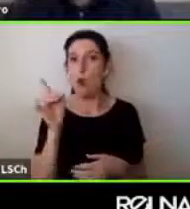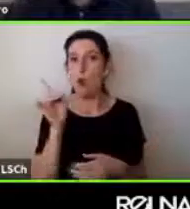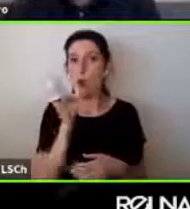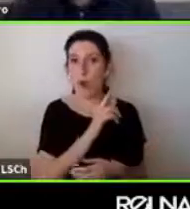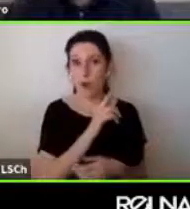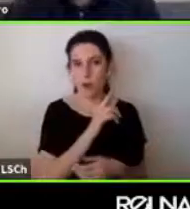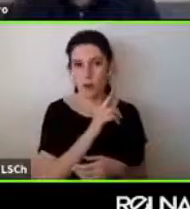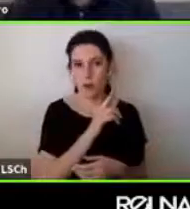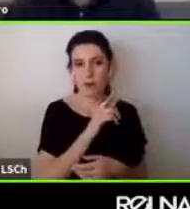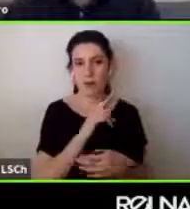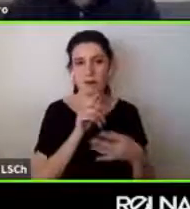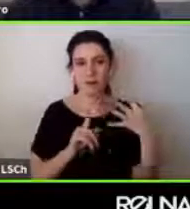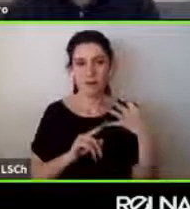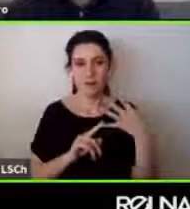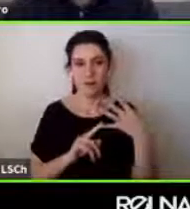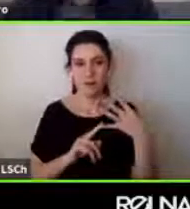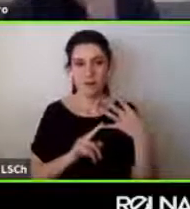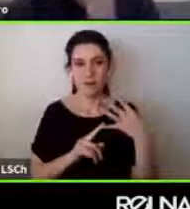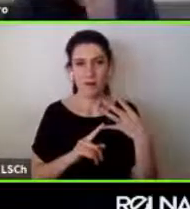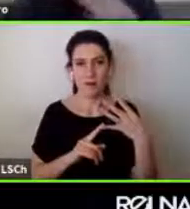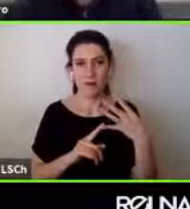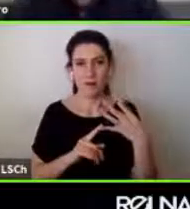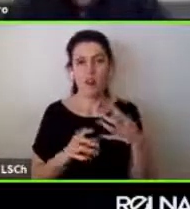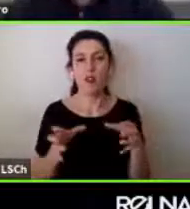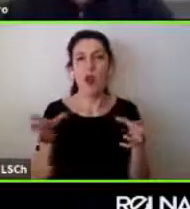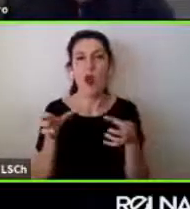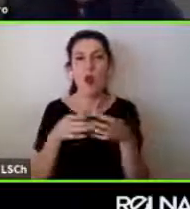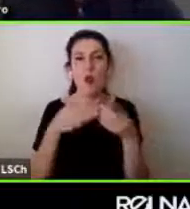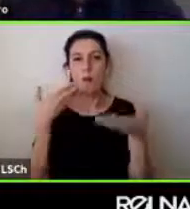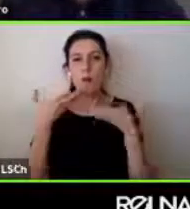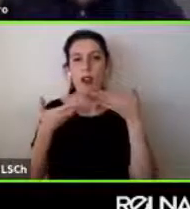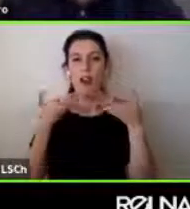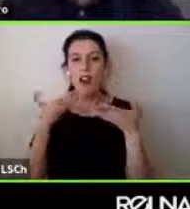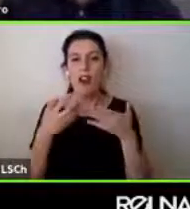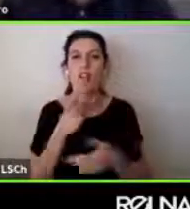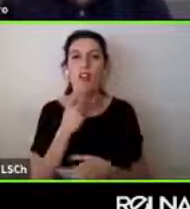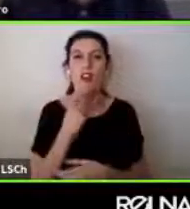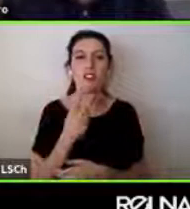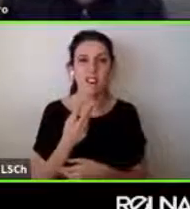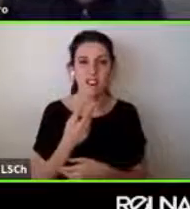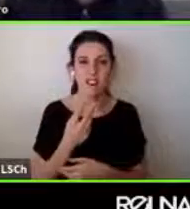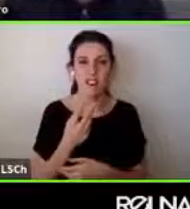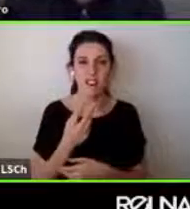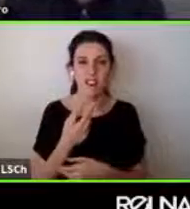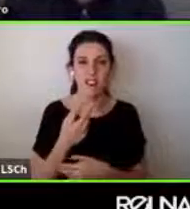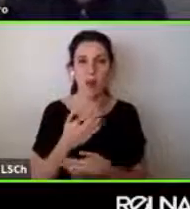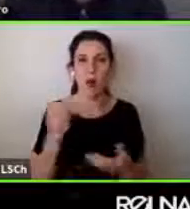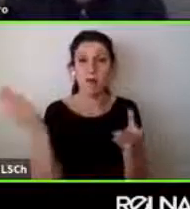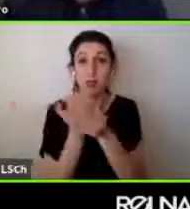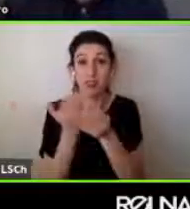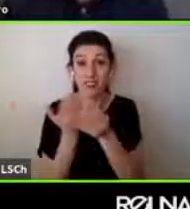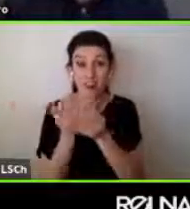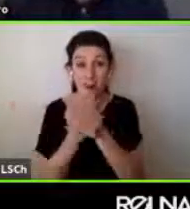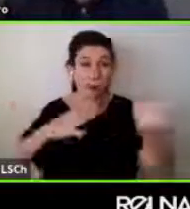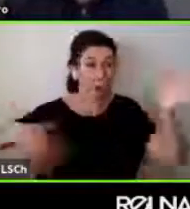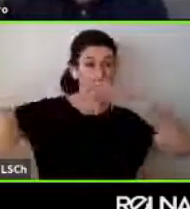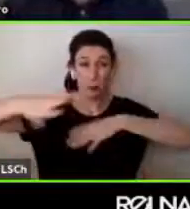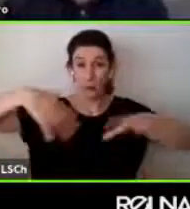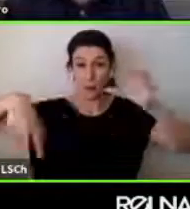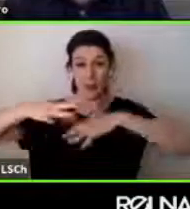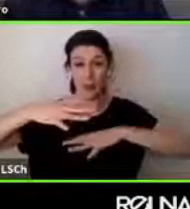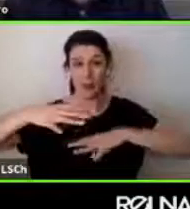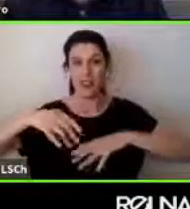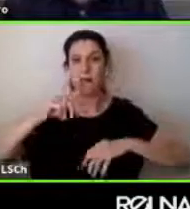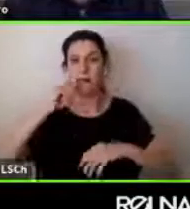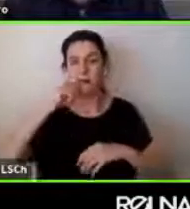webinar que se llama coro de voces caos de archivos conversatorio del equipo de Neuromundos y bueno ahora podréis estar viendo